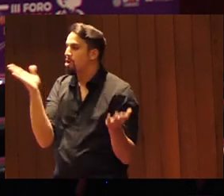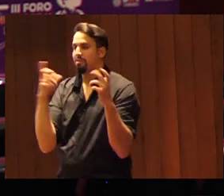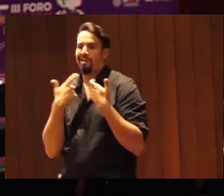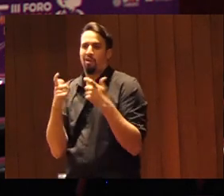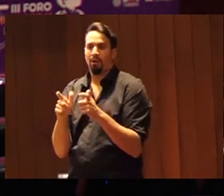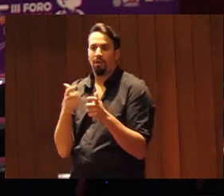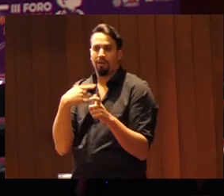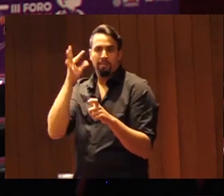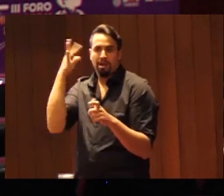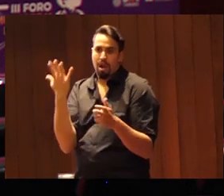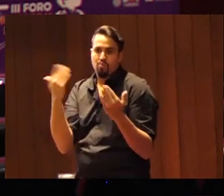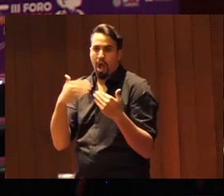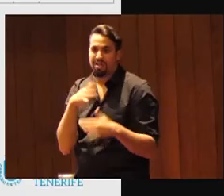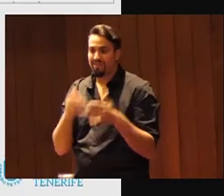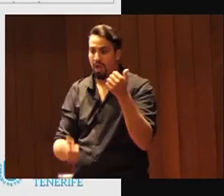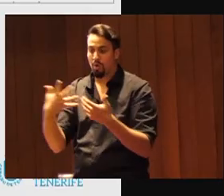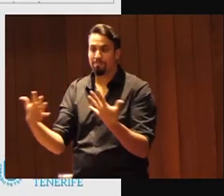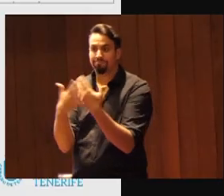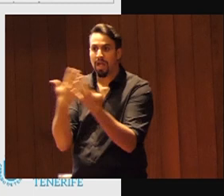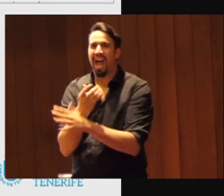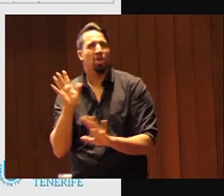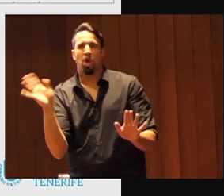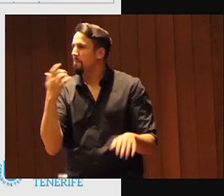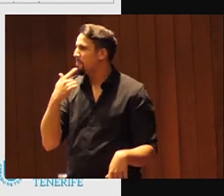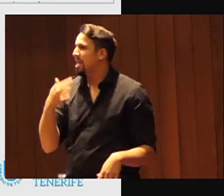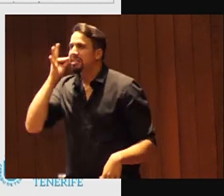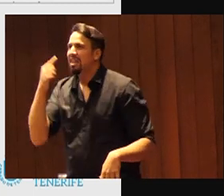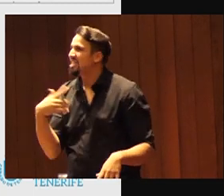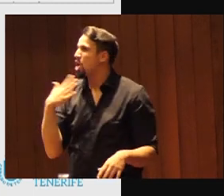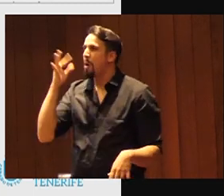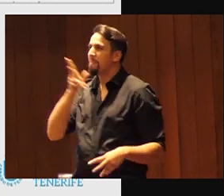forma conjunta. Gana la chica y dicen, pero no, para las chicas no había, ¿en qué quedamos?